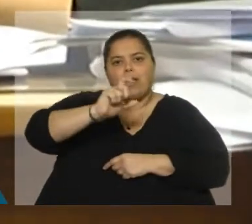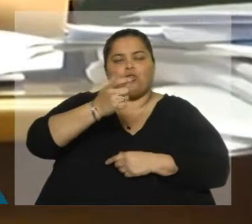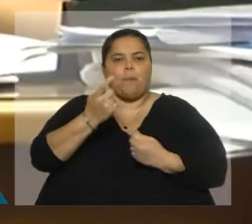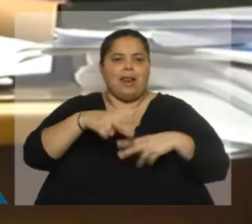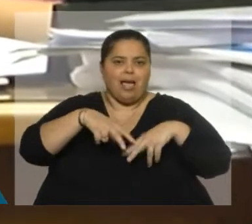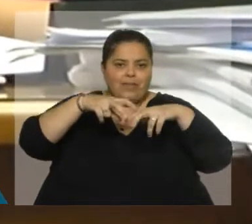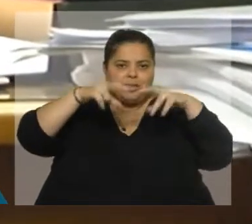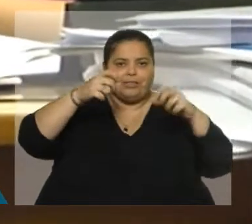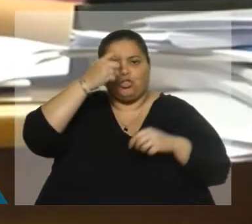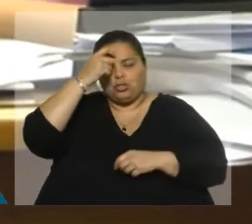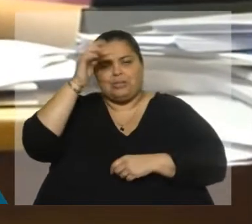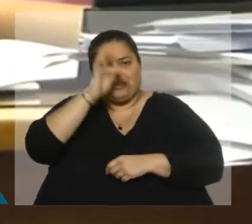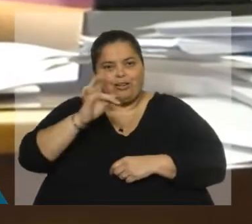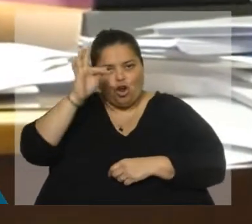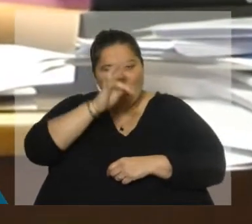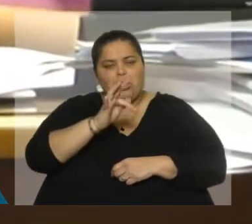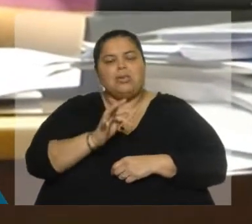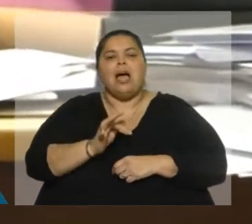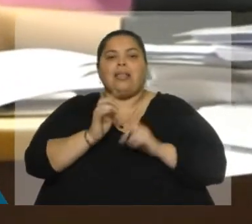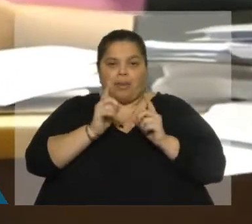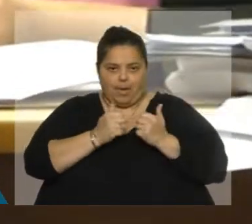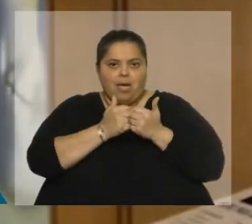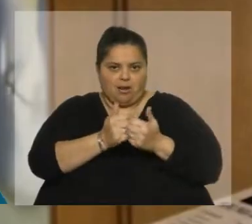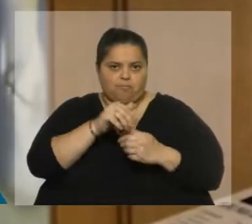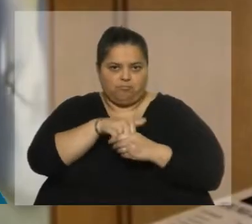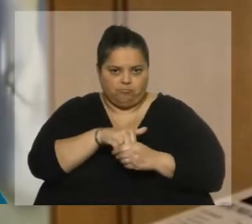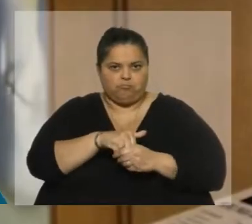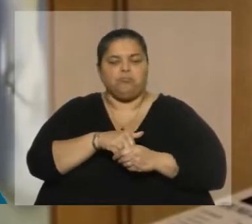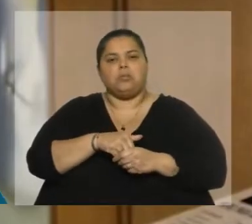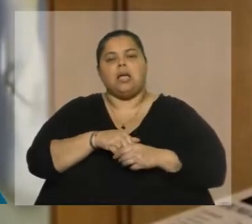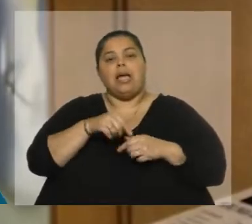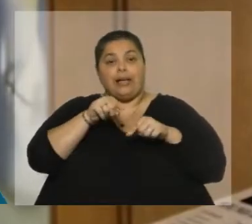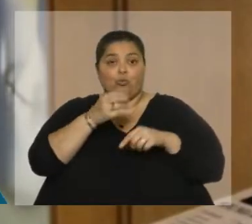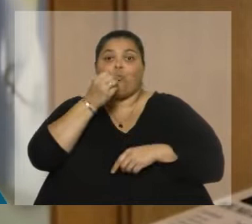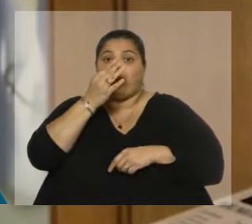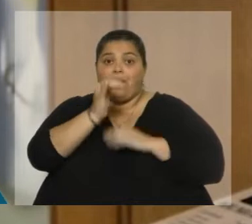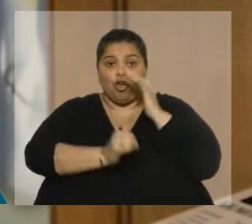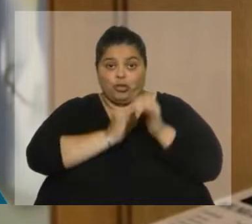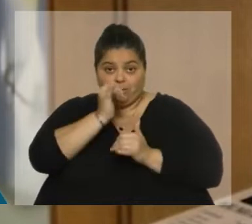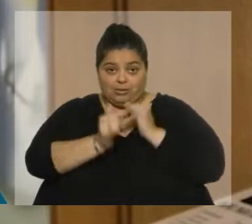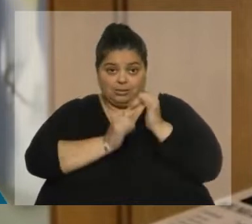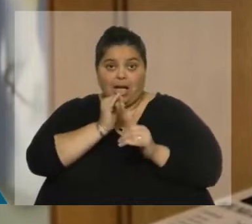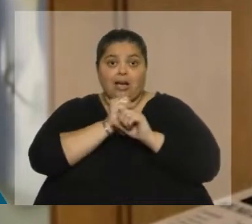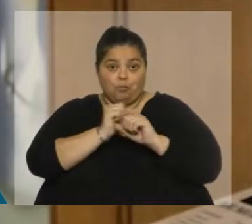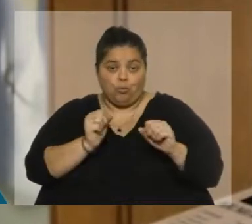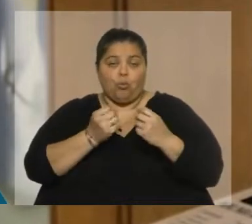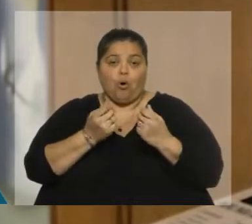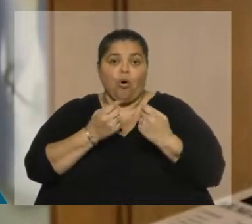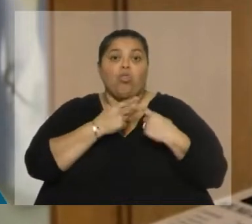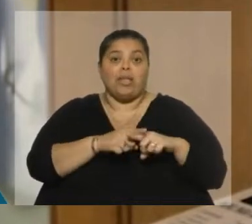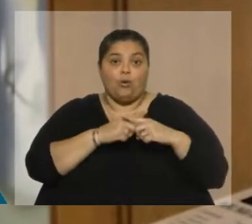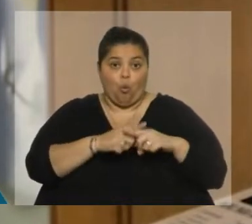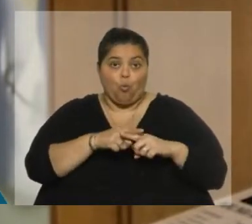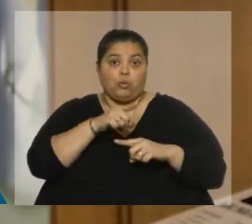investigación, para ciencia, para tecnología, lo acompañamos, es una buena noticia que haya salido de la discusión